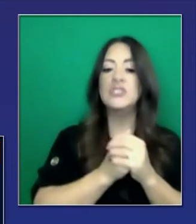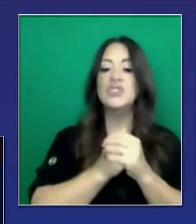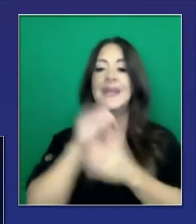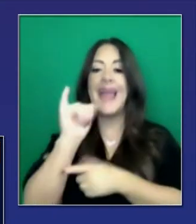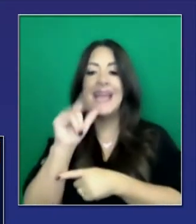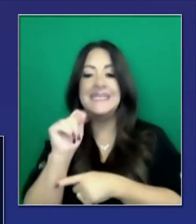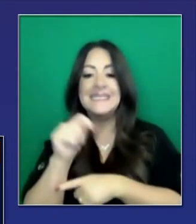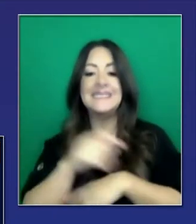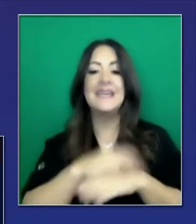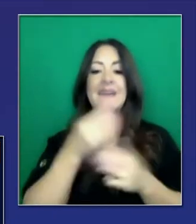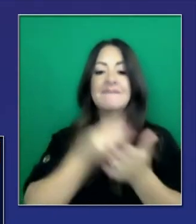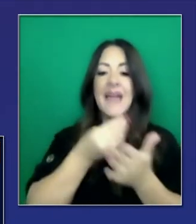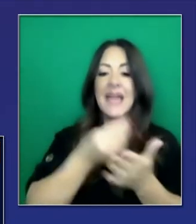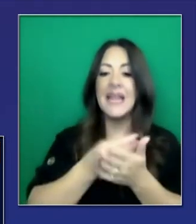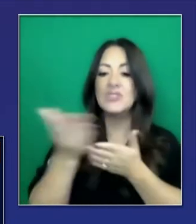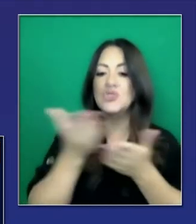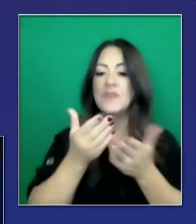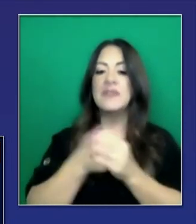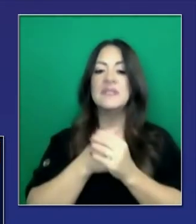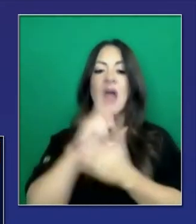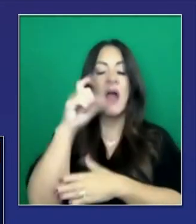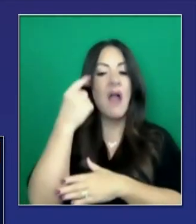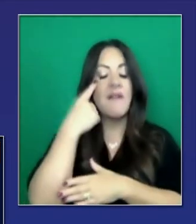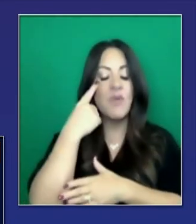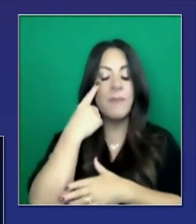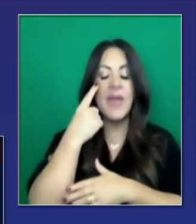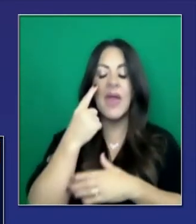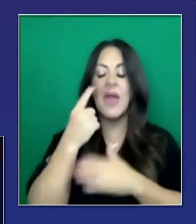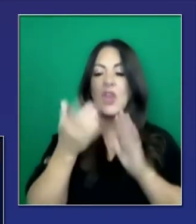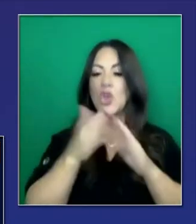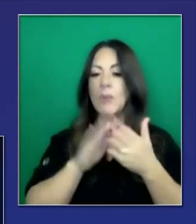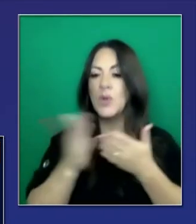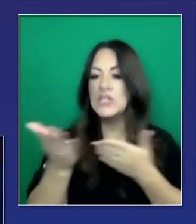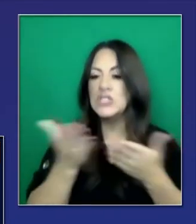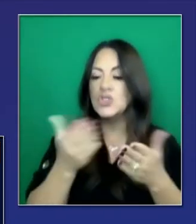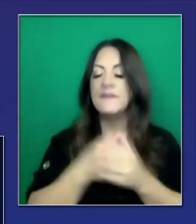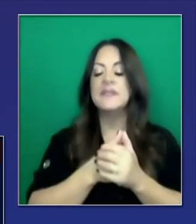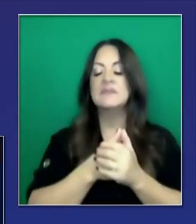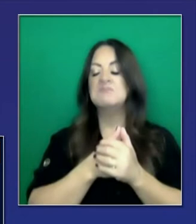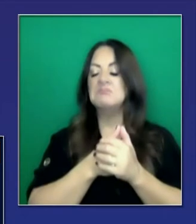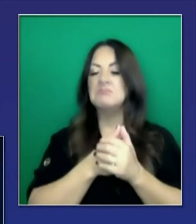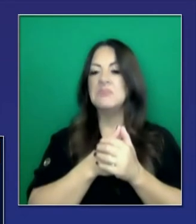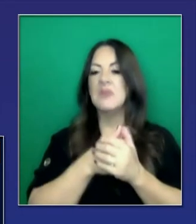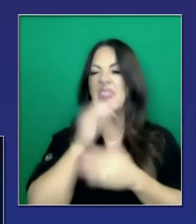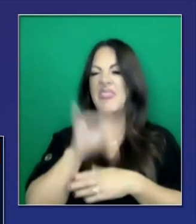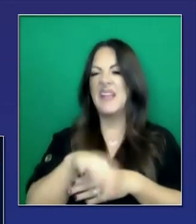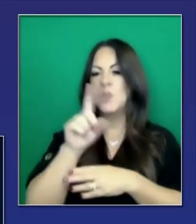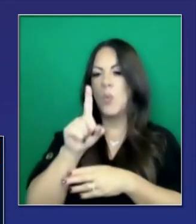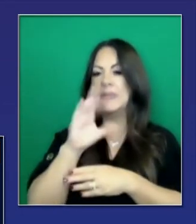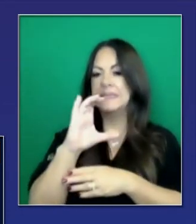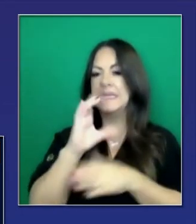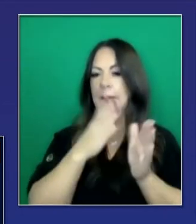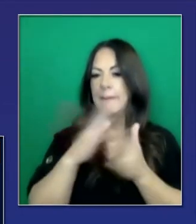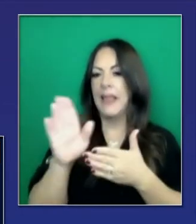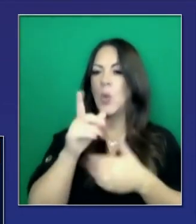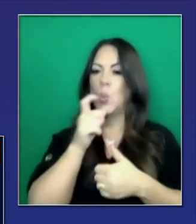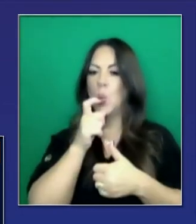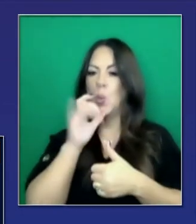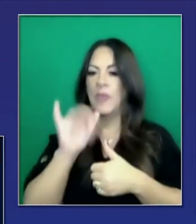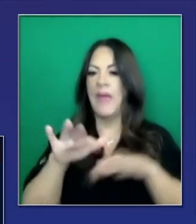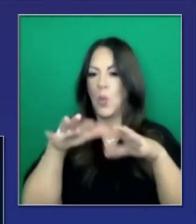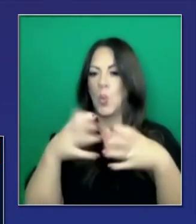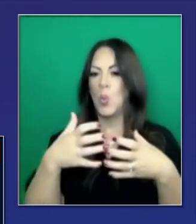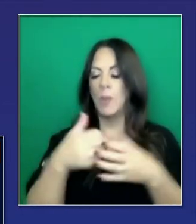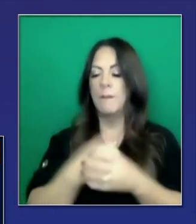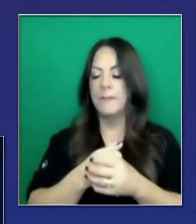y personas que hacen servicio comunitario. El comité va a estar discutiendo esto de manera preliminar y harán